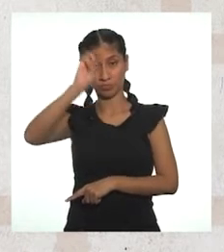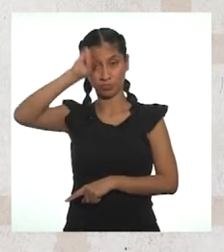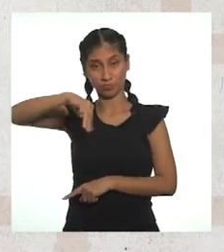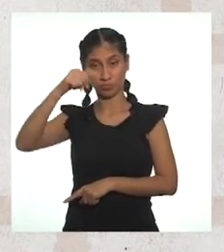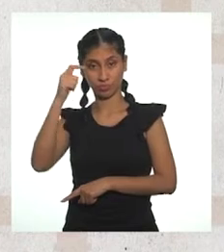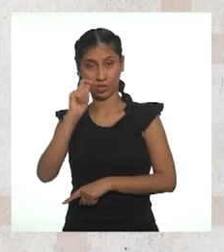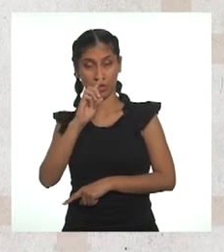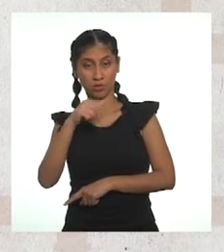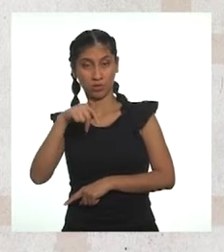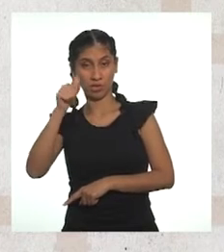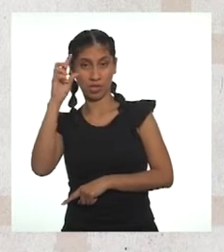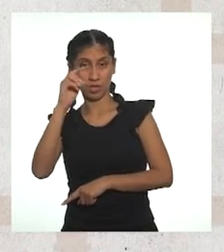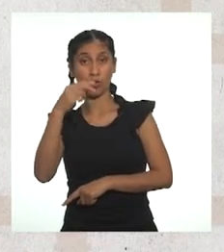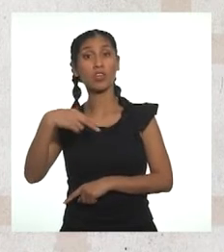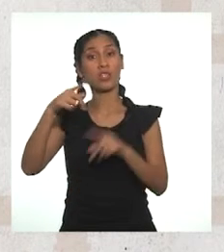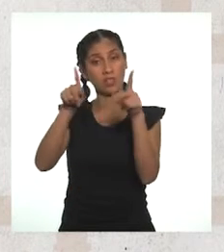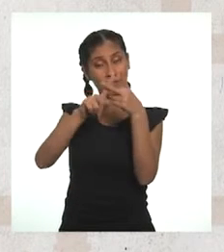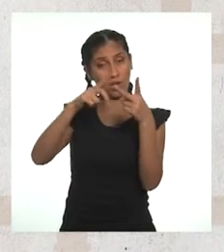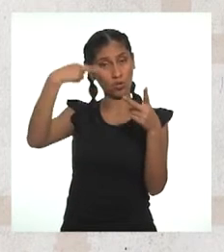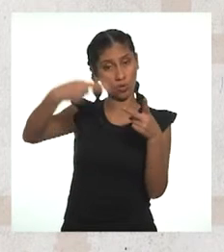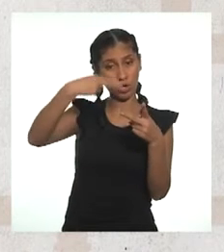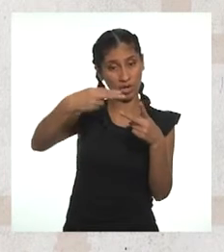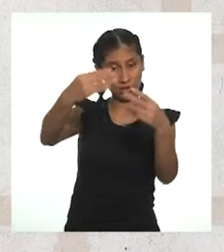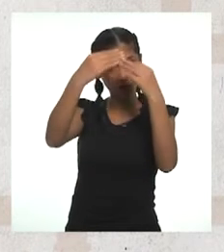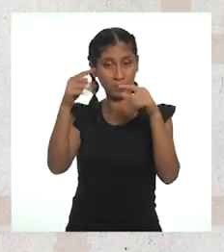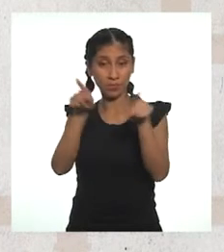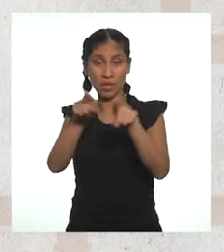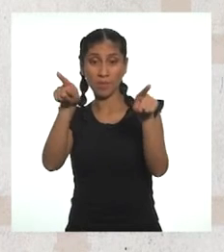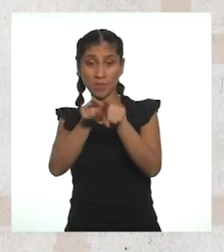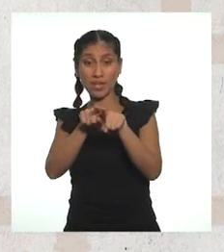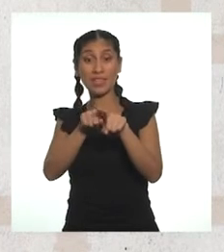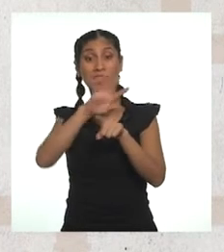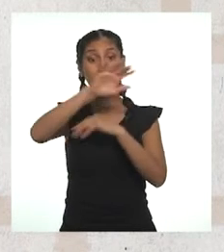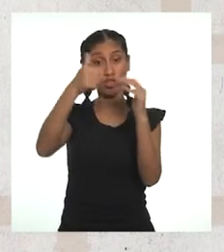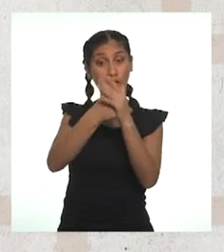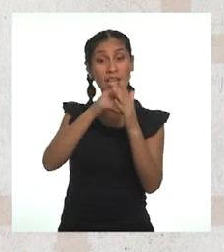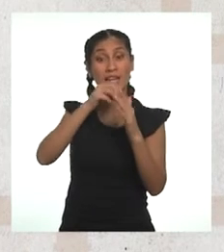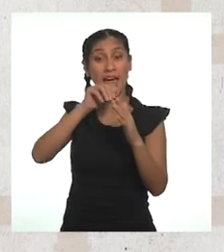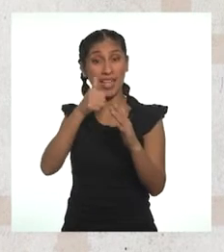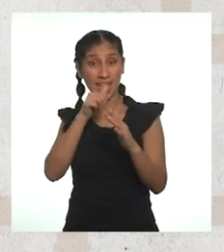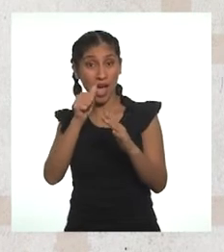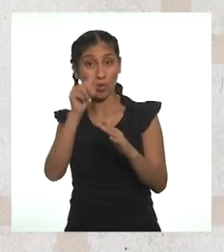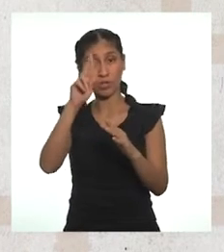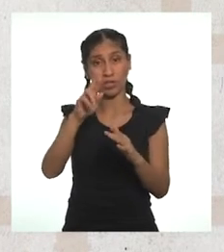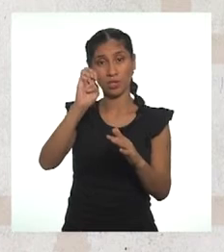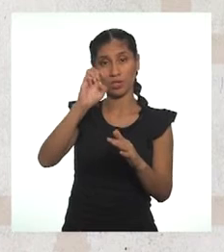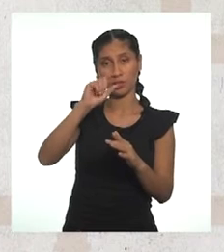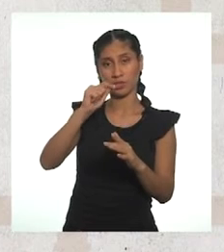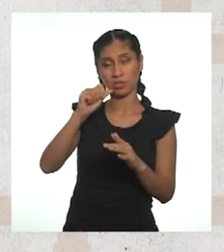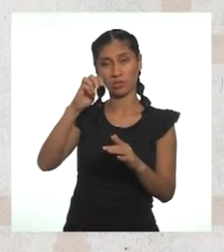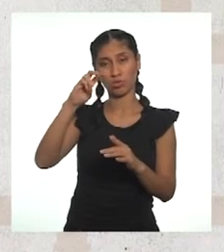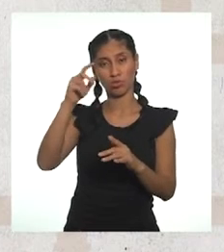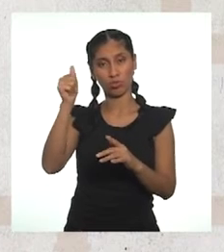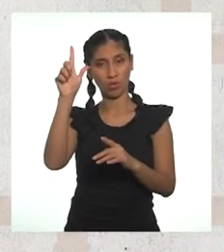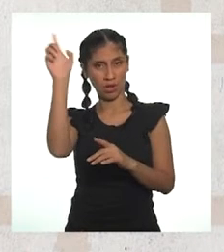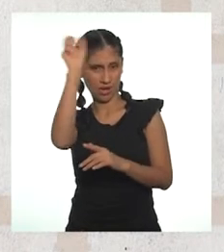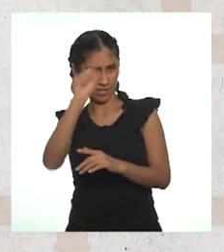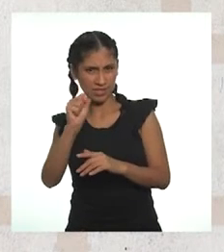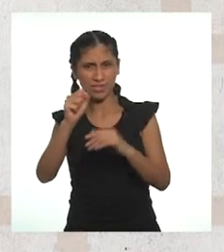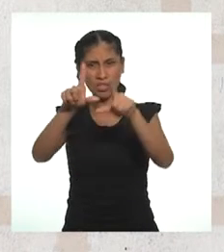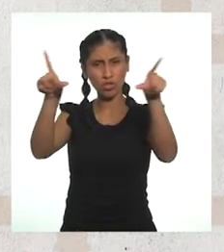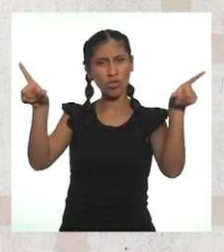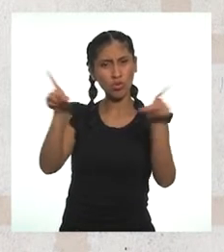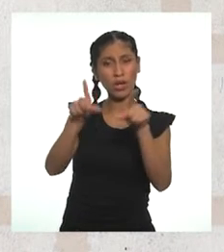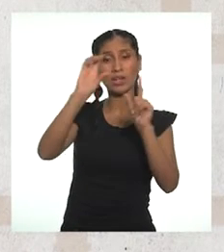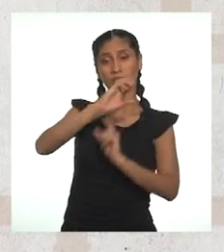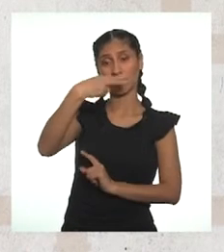Dos, el tratamiento de aguas residuales de Trujillo y Chepén, de Cusco, de Cajamarca, de